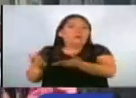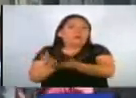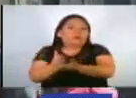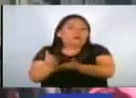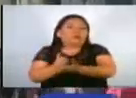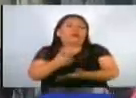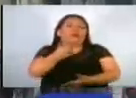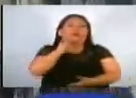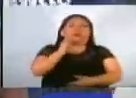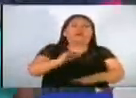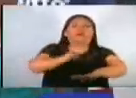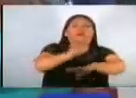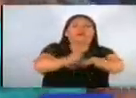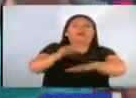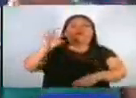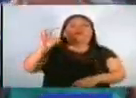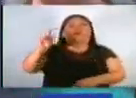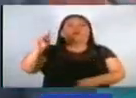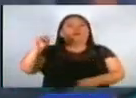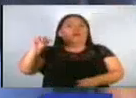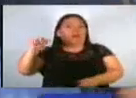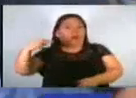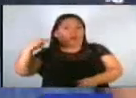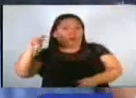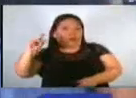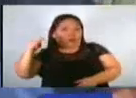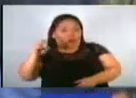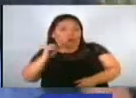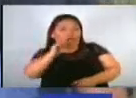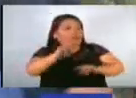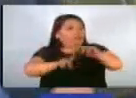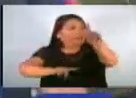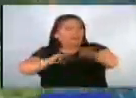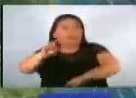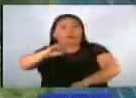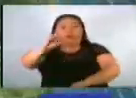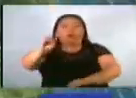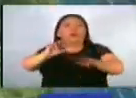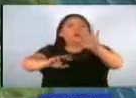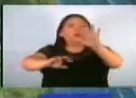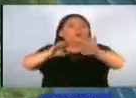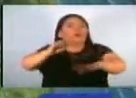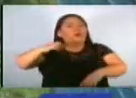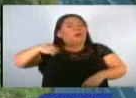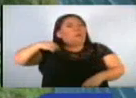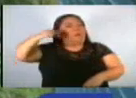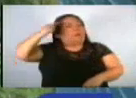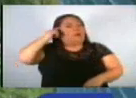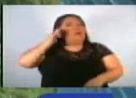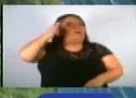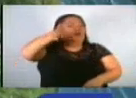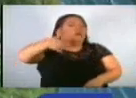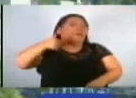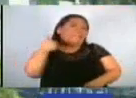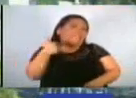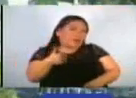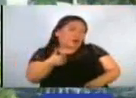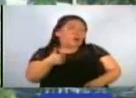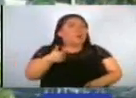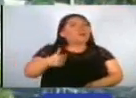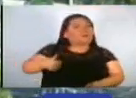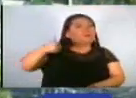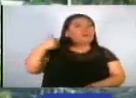informe de Fundaungo revela que casi el 80% de los encuestados considera que el rumbo del país es bueno o muy bueno, aunque ha sido